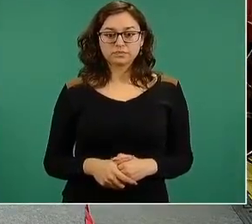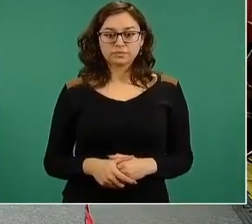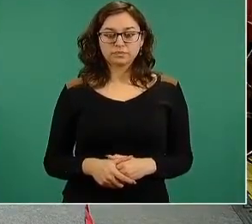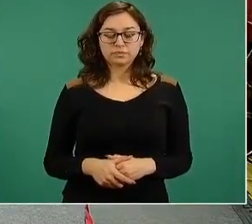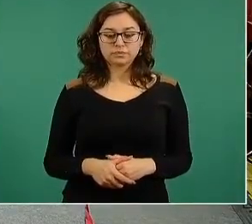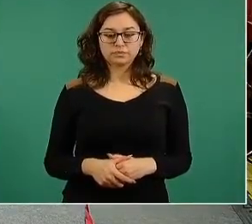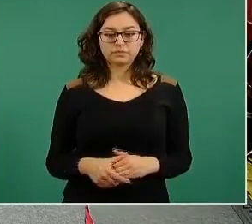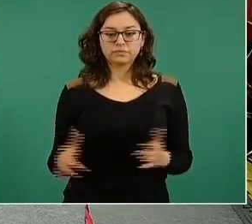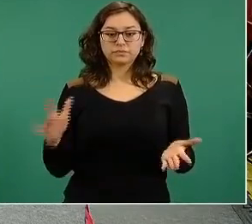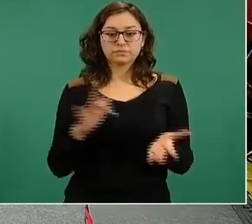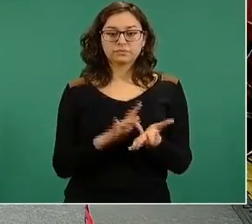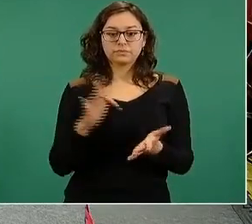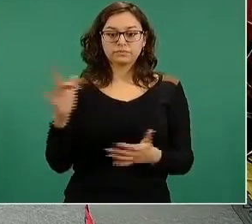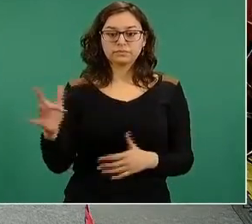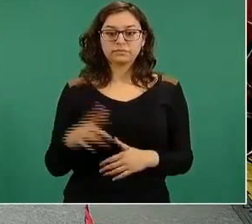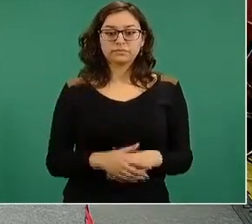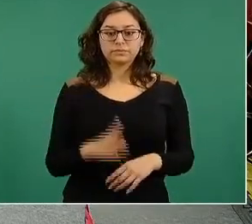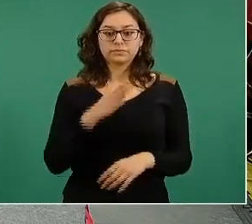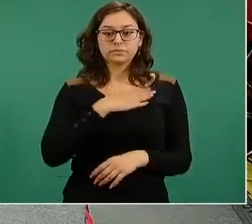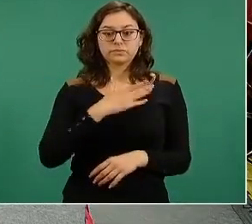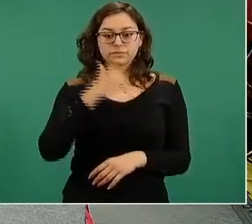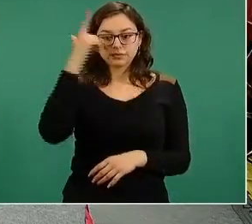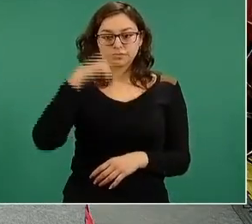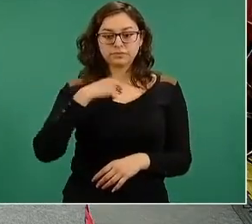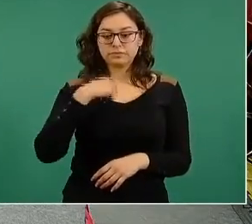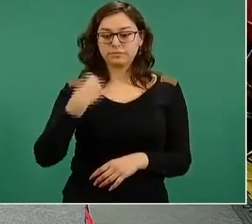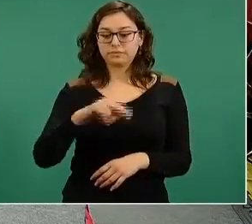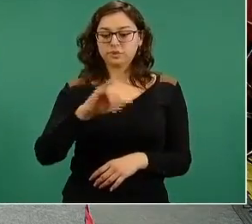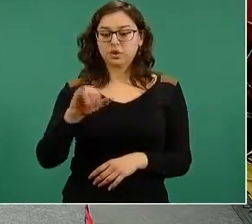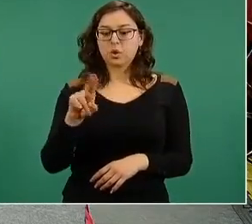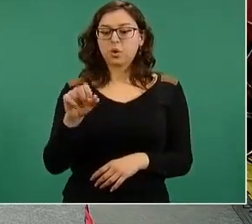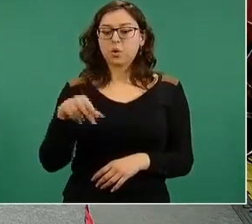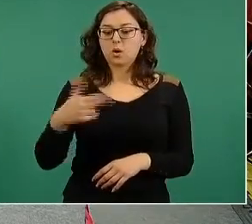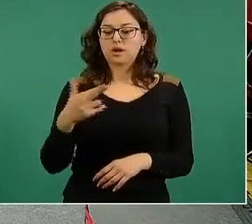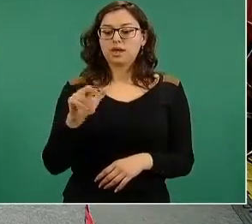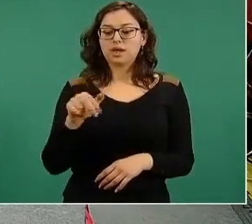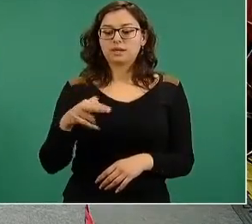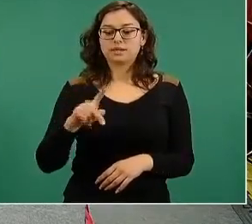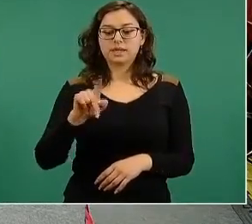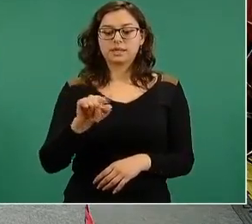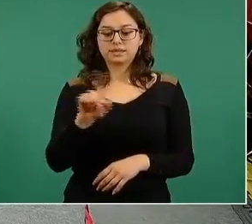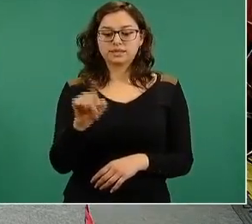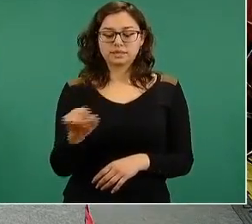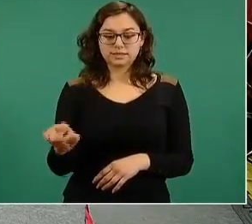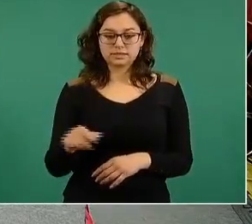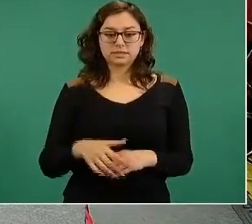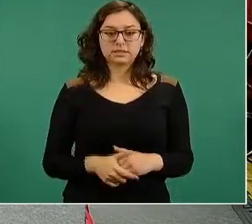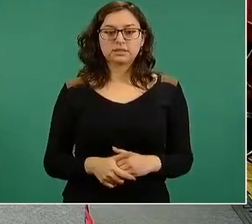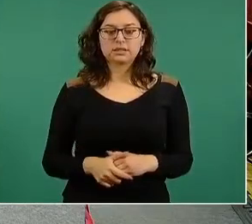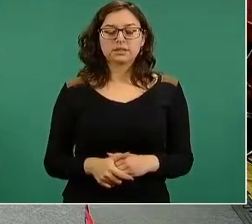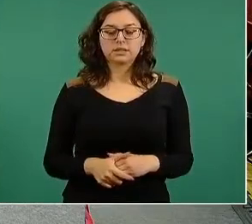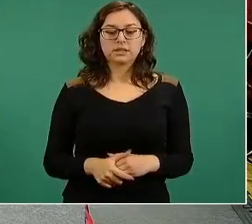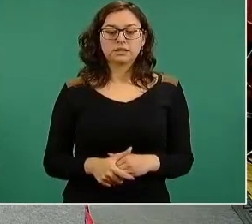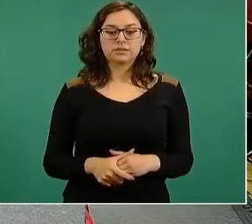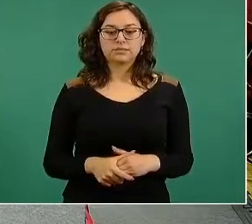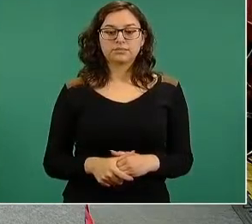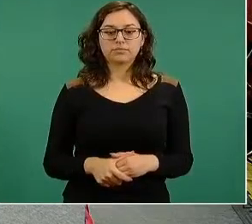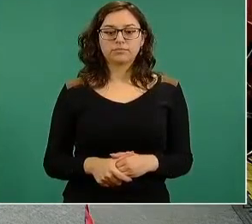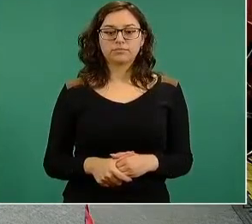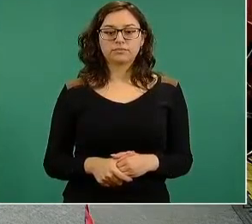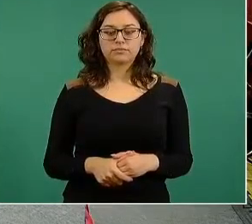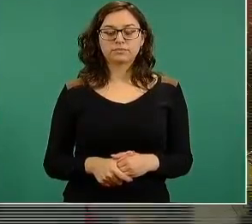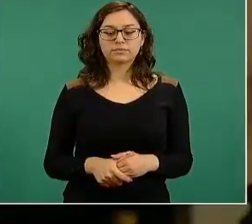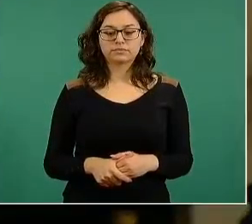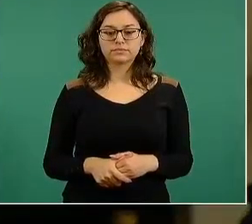Gracias. Buenas noches. Juan Hernández, del periódico Basta, del Grupo Cantán. Mire, hemos estado recibiendo alguna